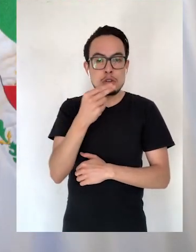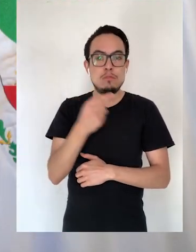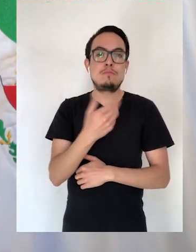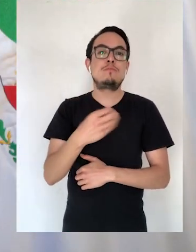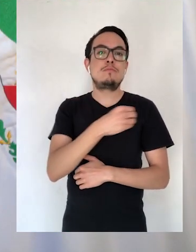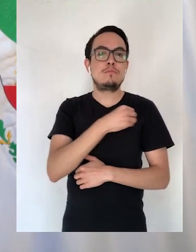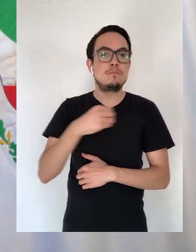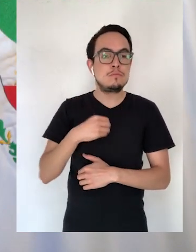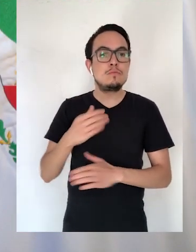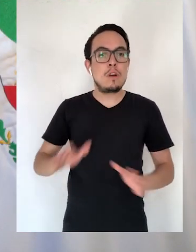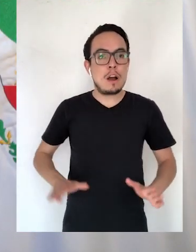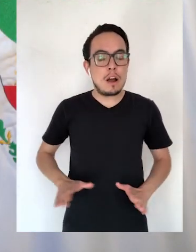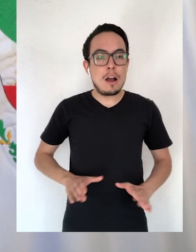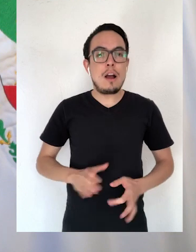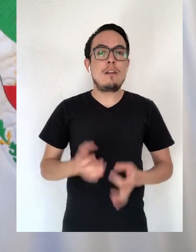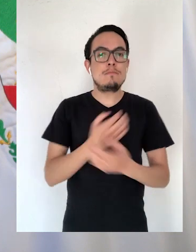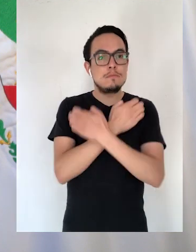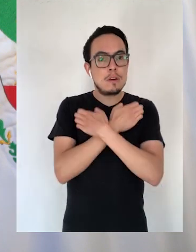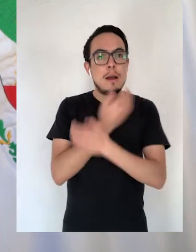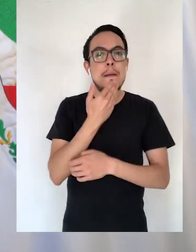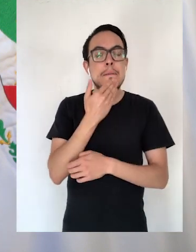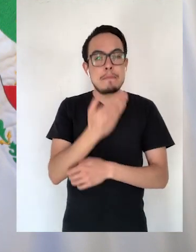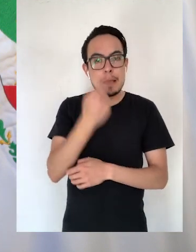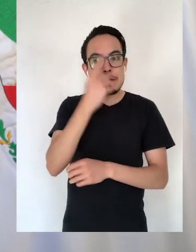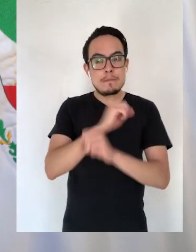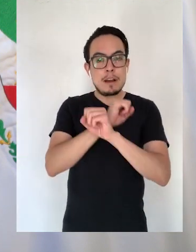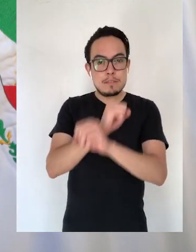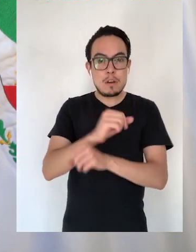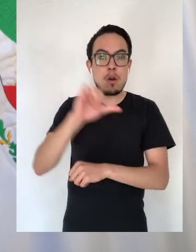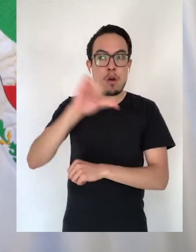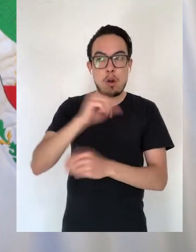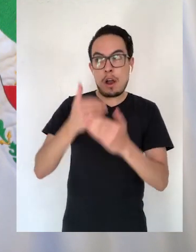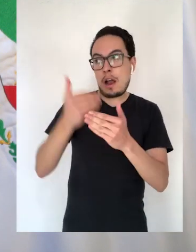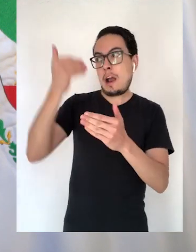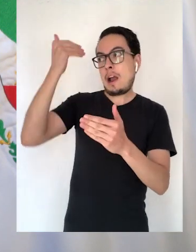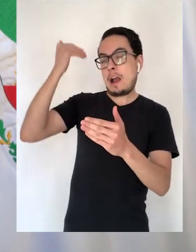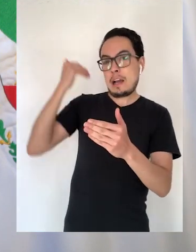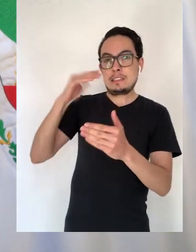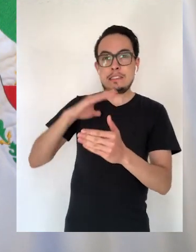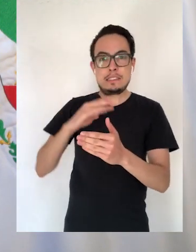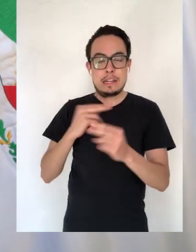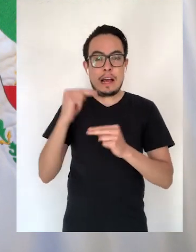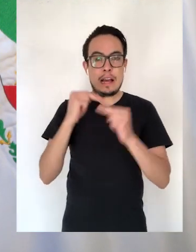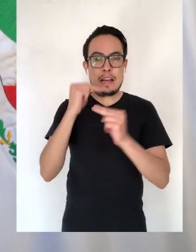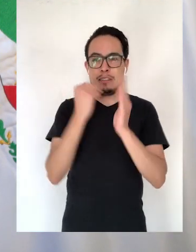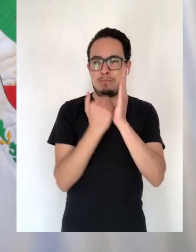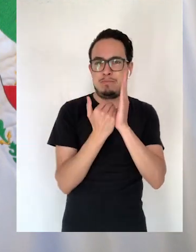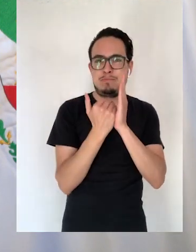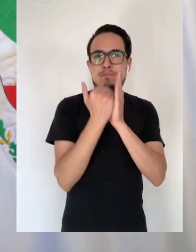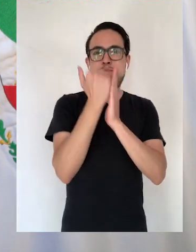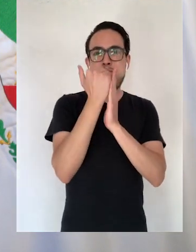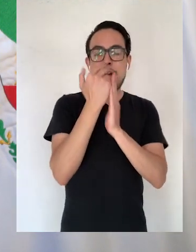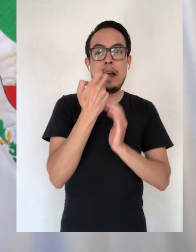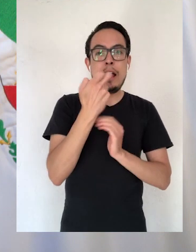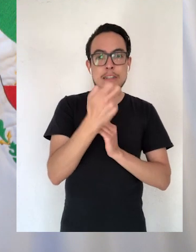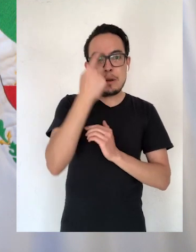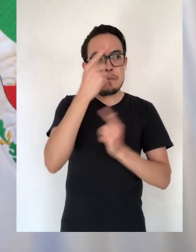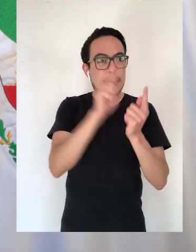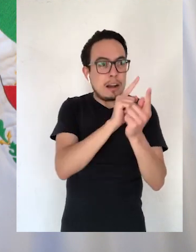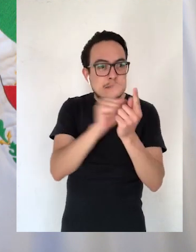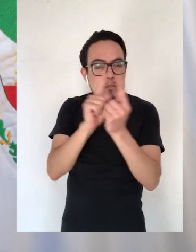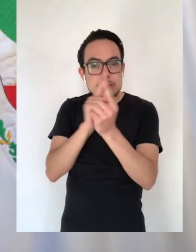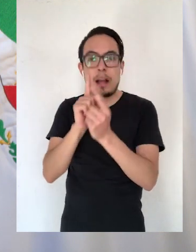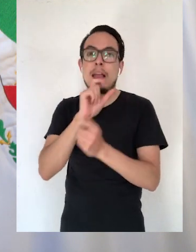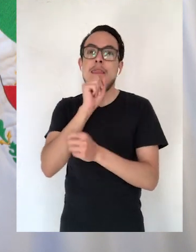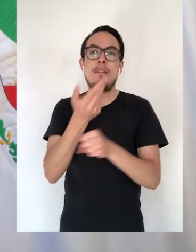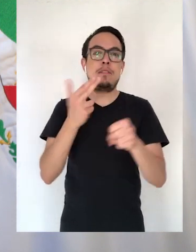llamado, hoy es cuando tienes que actuar y retomar todas las medidas preventivas. Nunca antes de hoy habíamos alcanzado